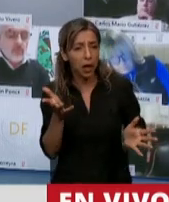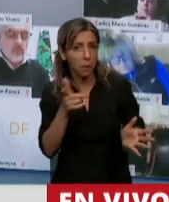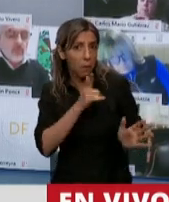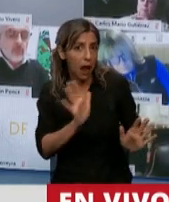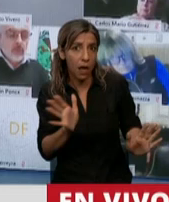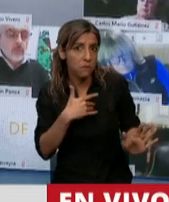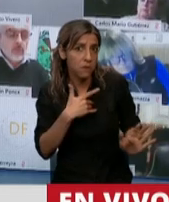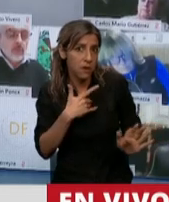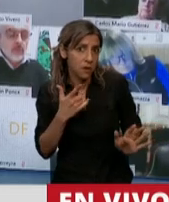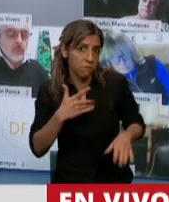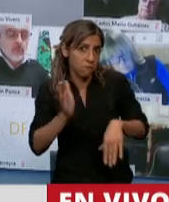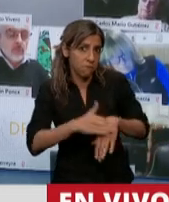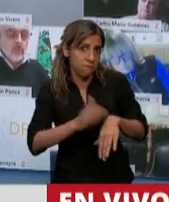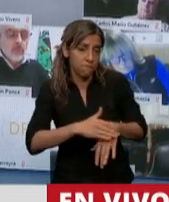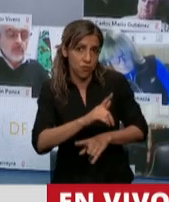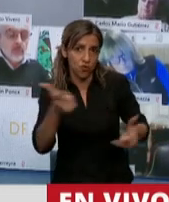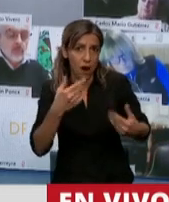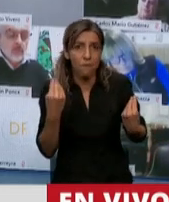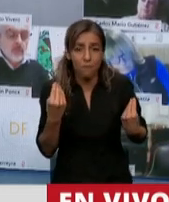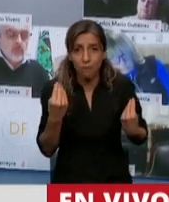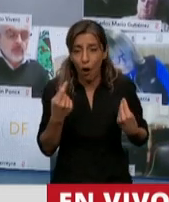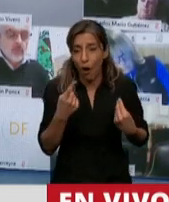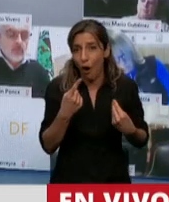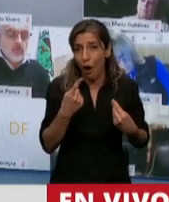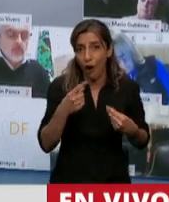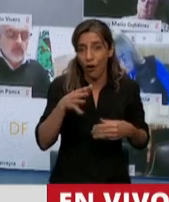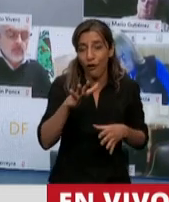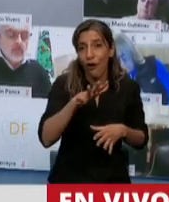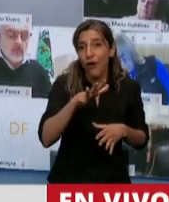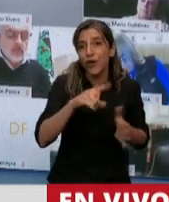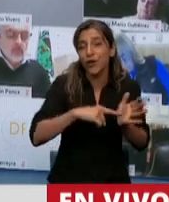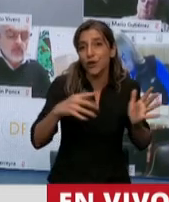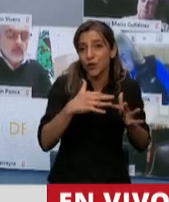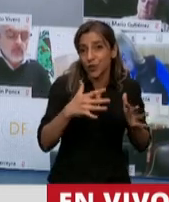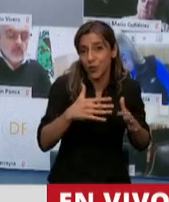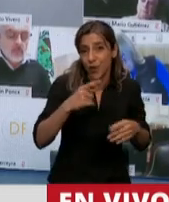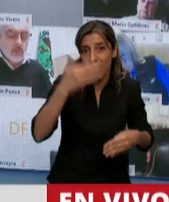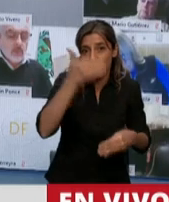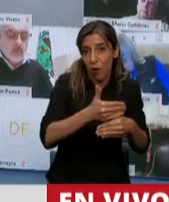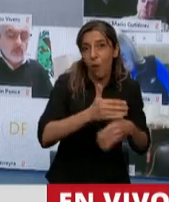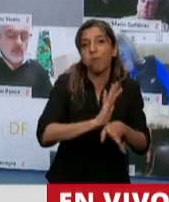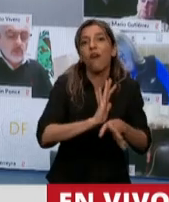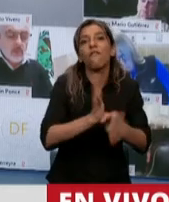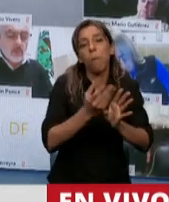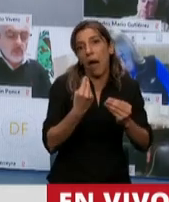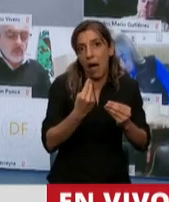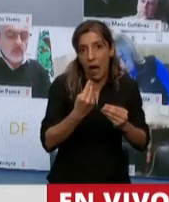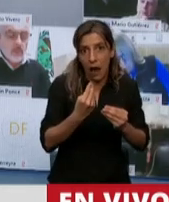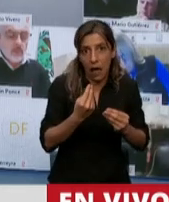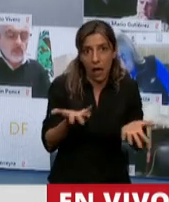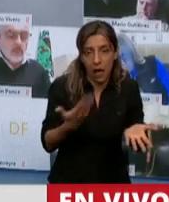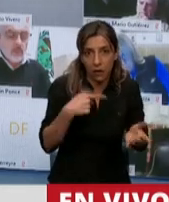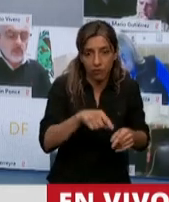que está cerrada totalmente, que ha tenido en menos de 30 días casi 2.000 contagiados y estamos